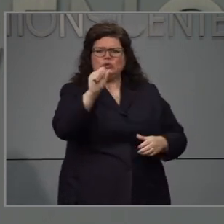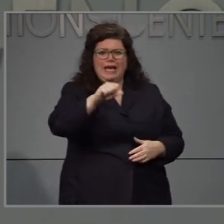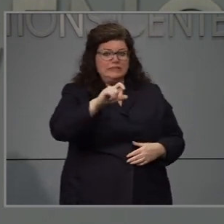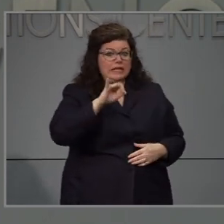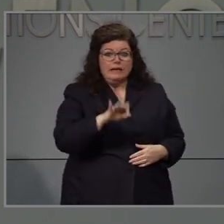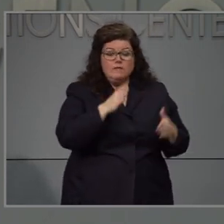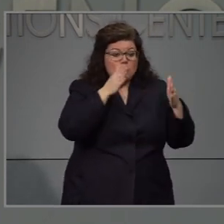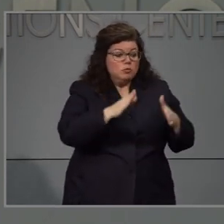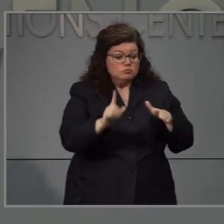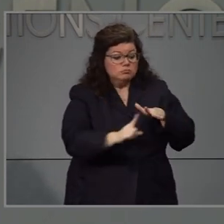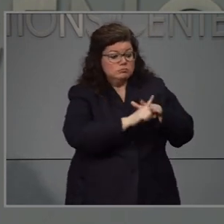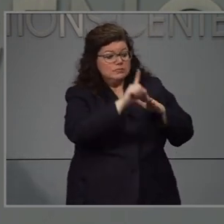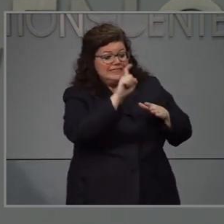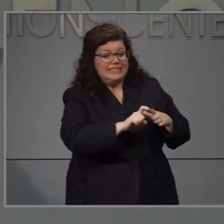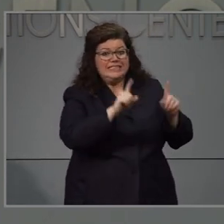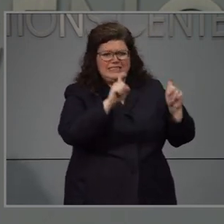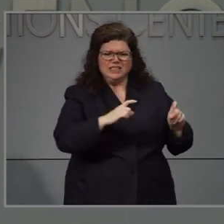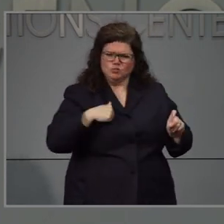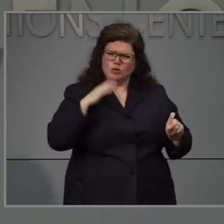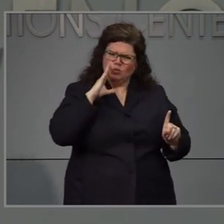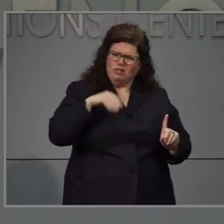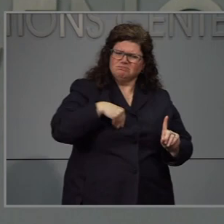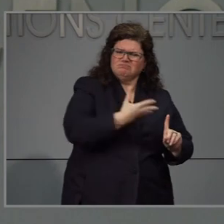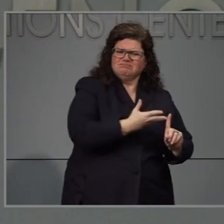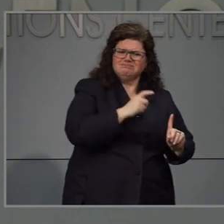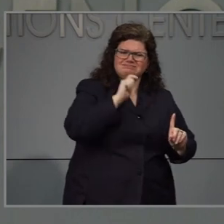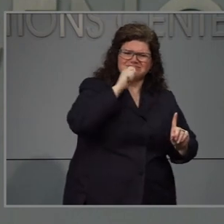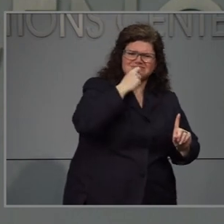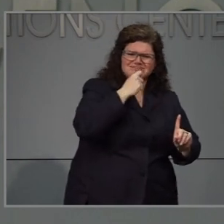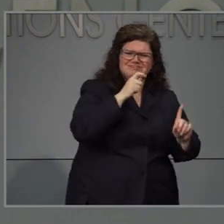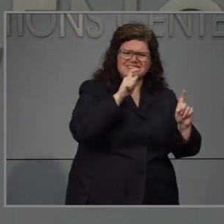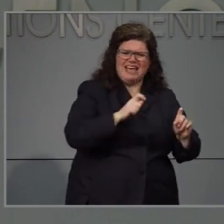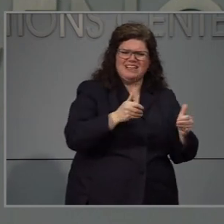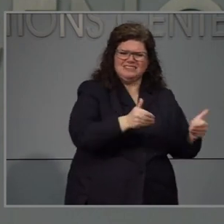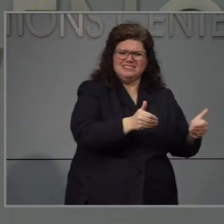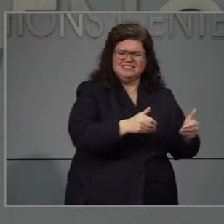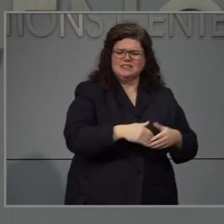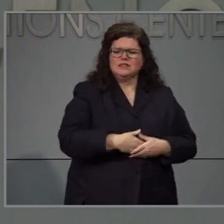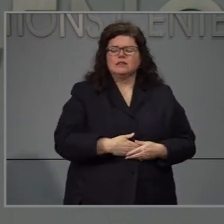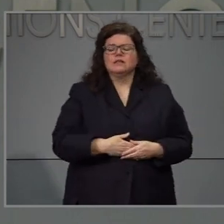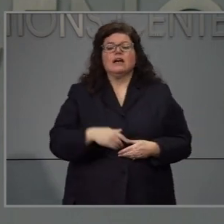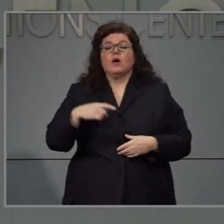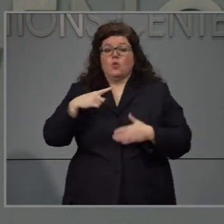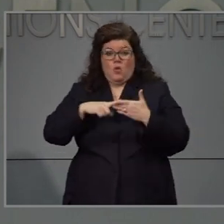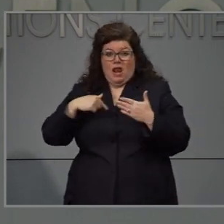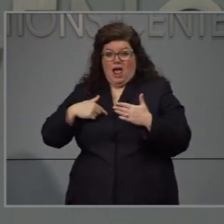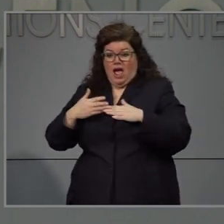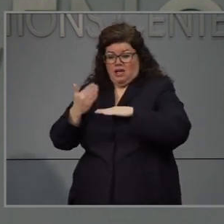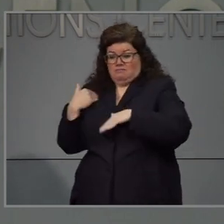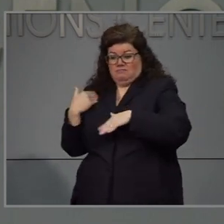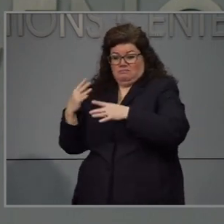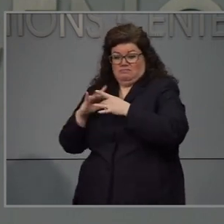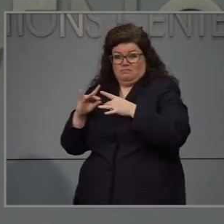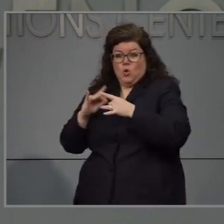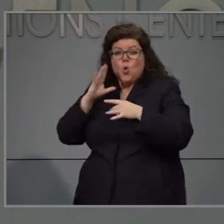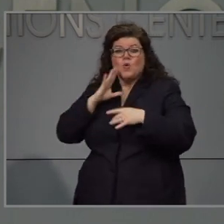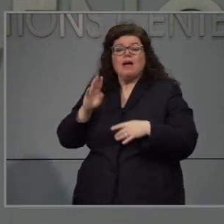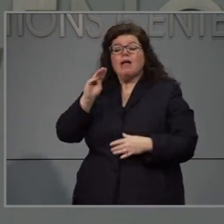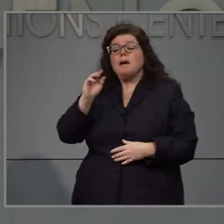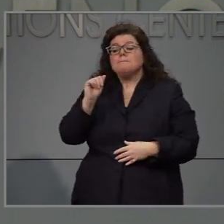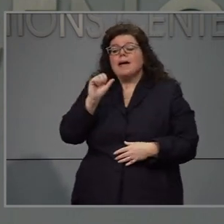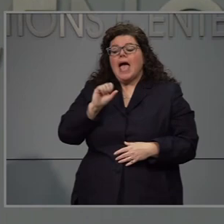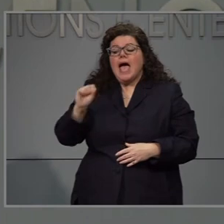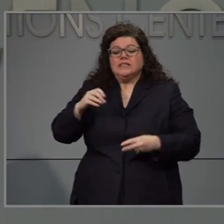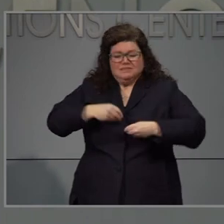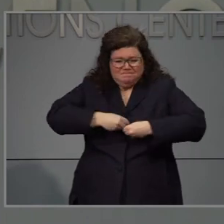Las personas que necesitan una prueba se les va a hacer una prueba a lo que me refería en la pregunta anterior es cuando